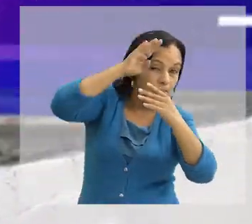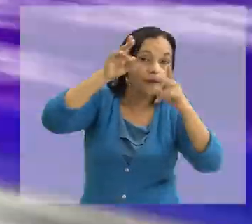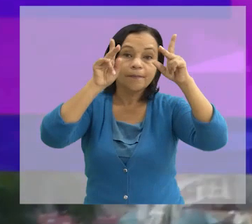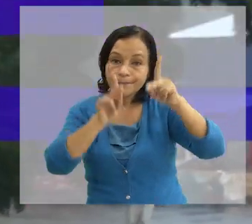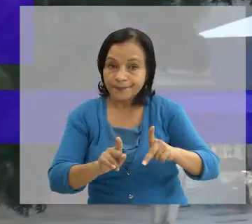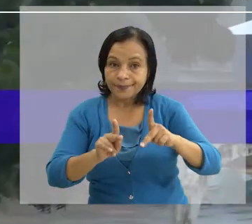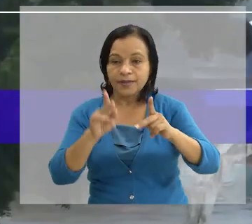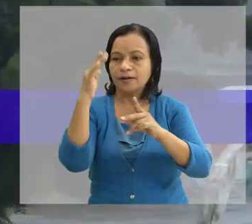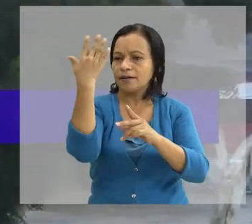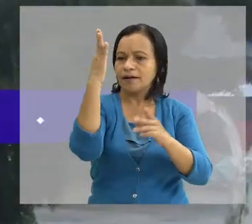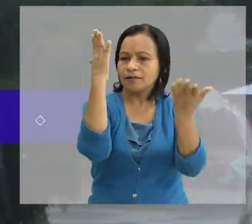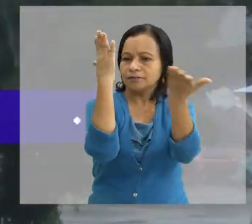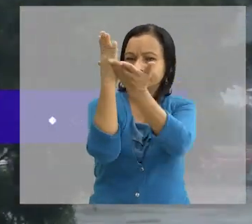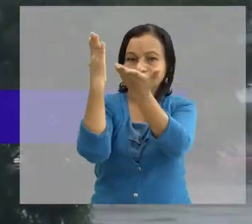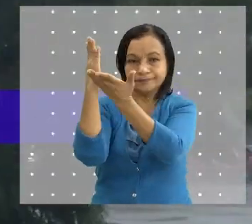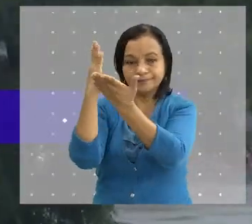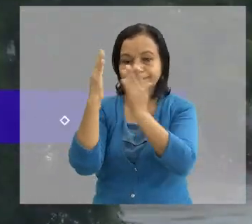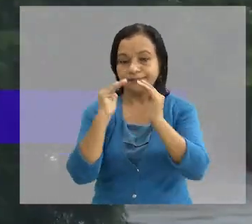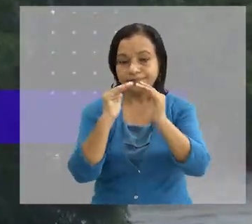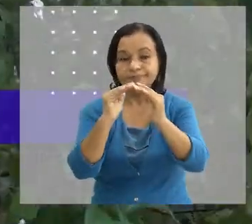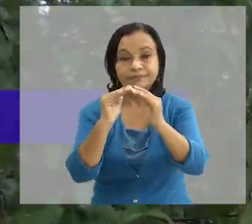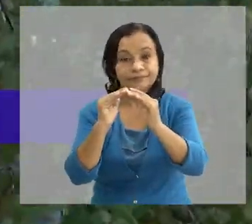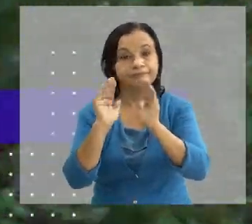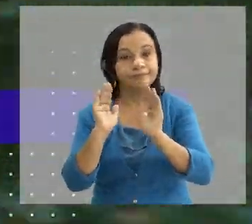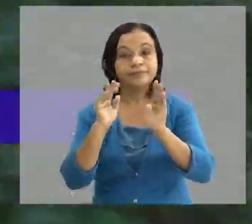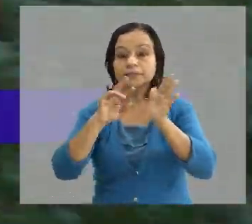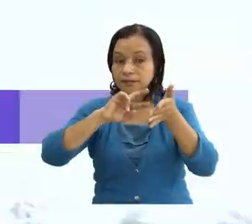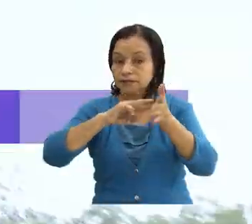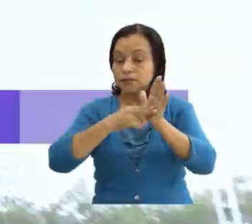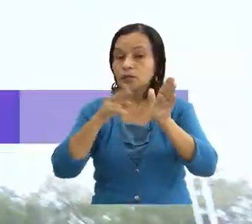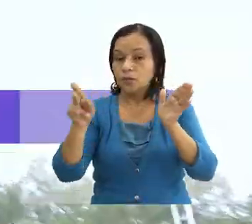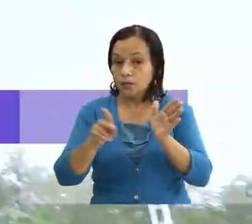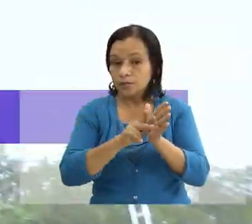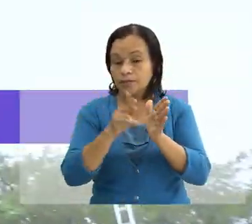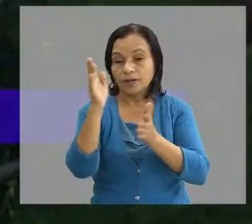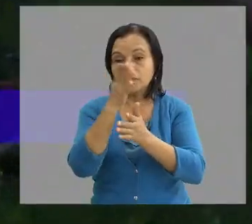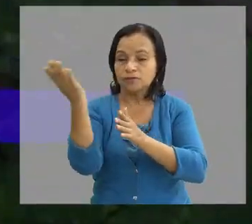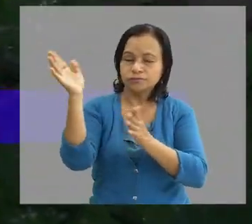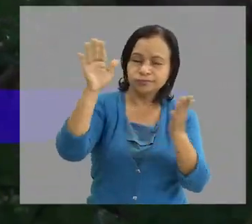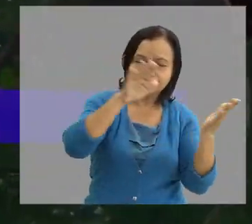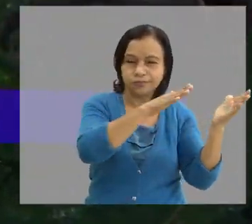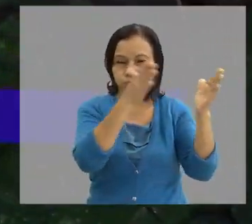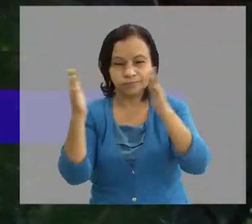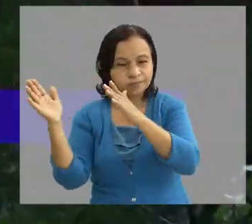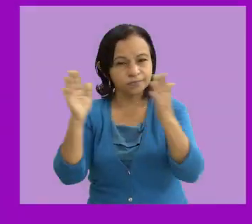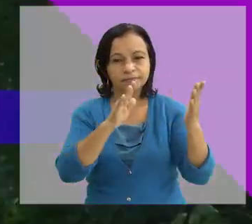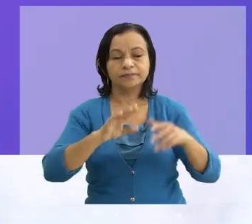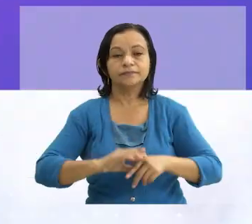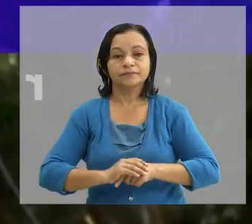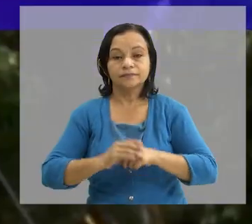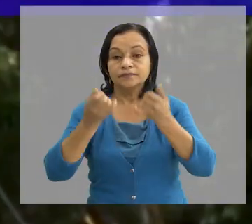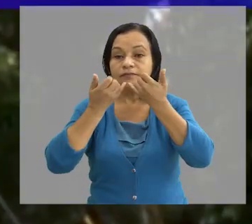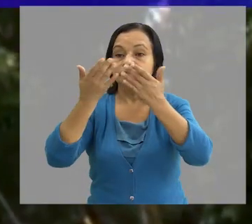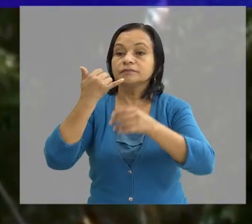personas Podemos los árboles que estén sobre los pechos de las viviendas Y que representen un peligro al momento de una ráfaga de fuerte viento